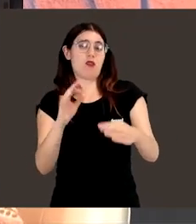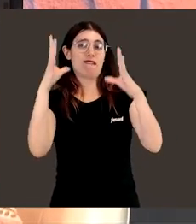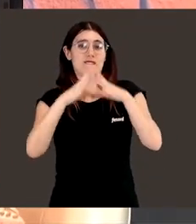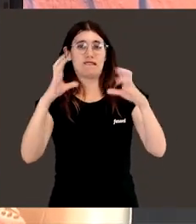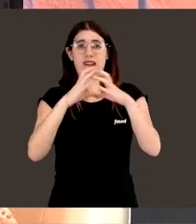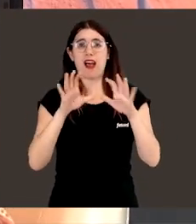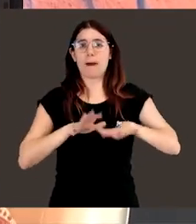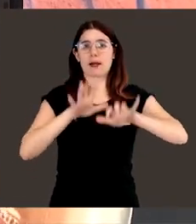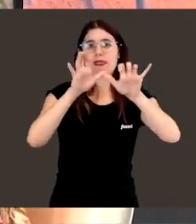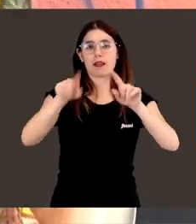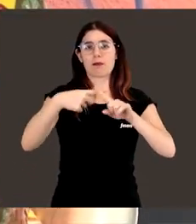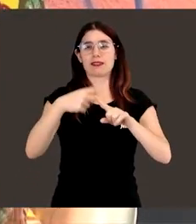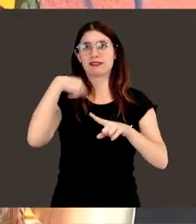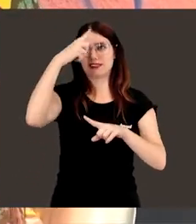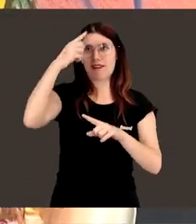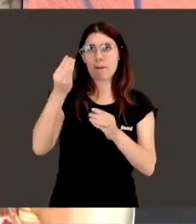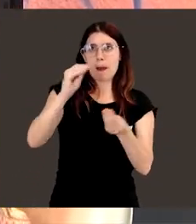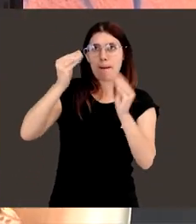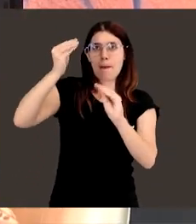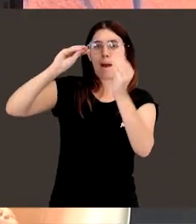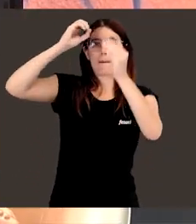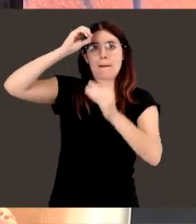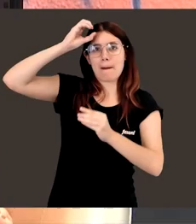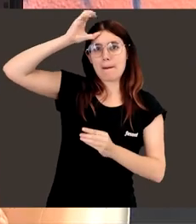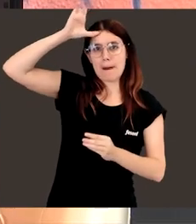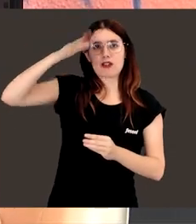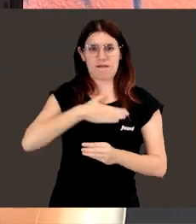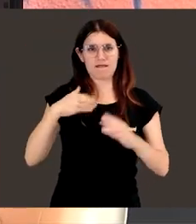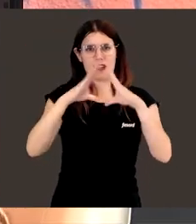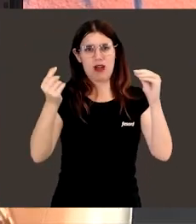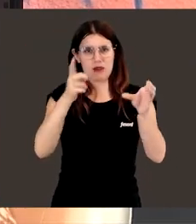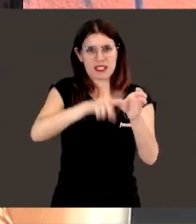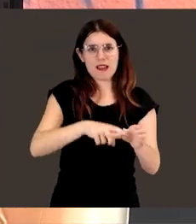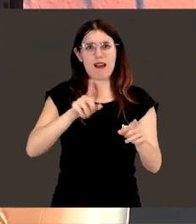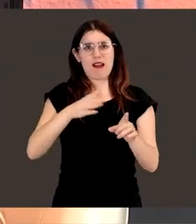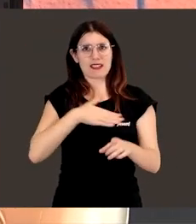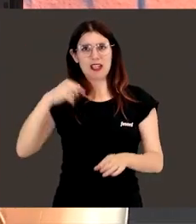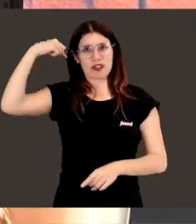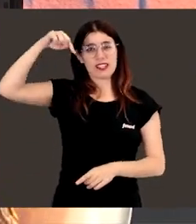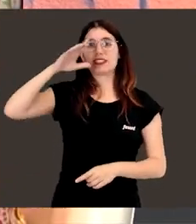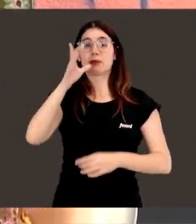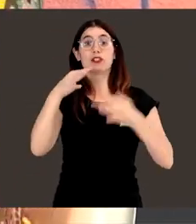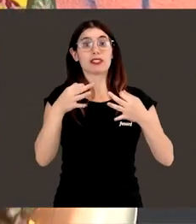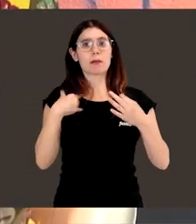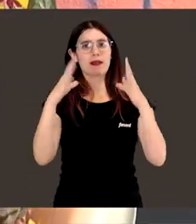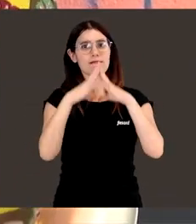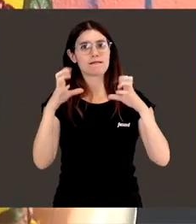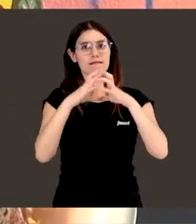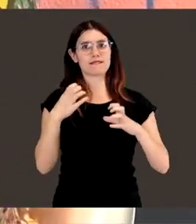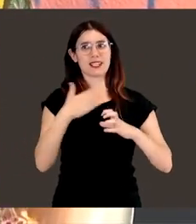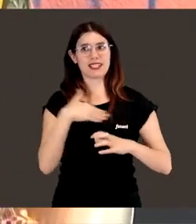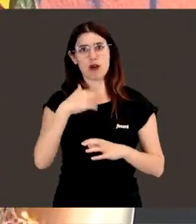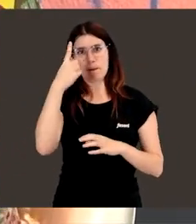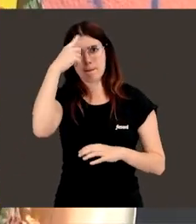de aprender y de saber cada vez más. Entonces yo sabía, quiero ir a la universidad, quiero hacer una tesis. Pero siempre era el ansia de saber más y conocer